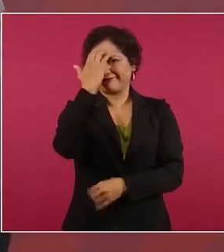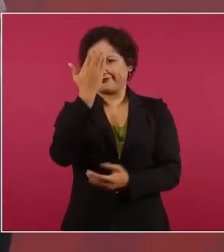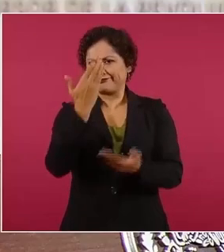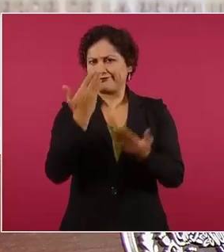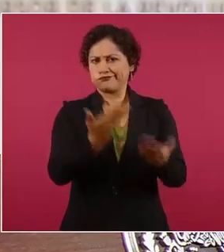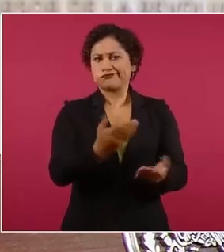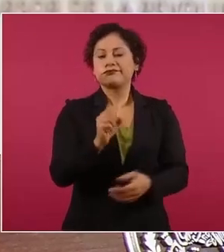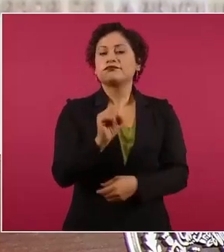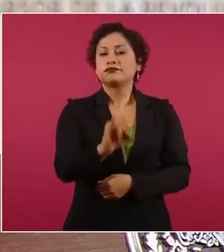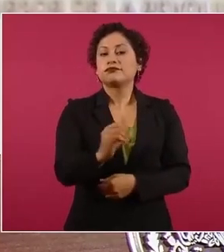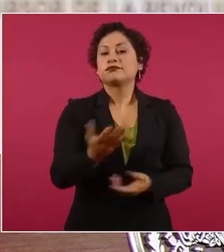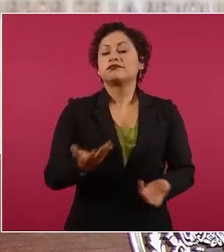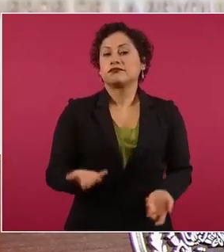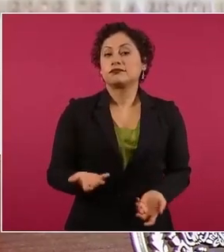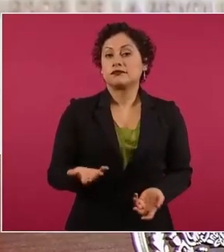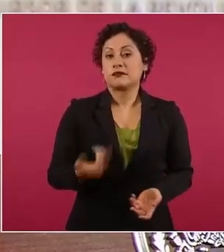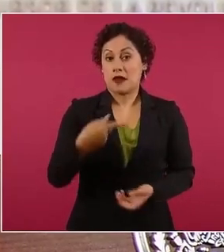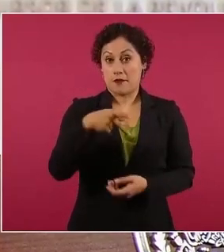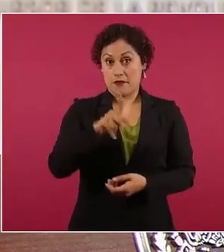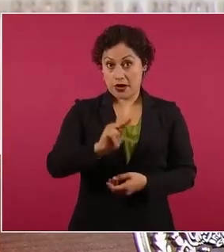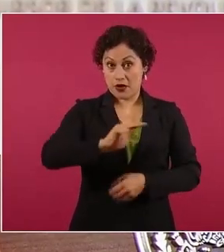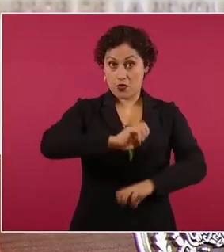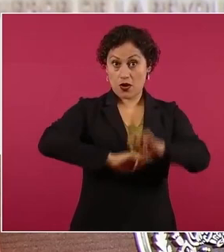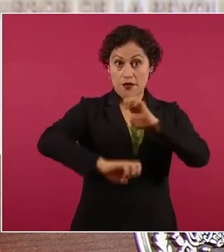de una empresa pública